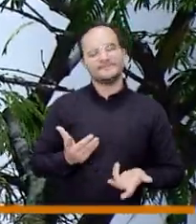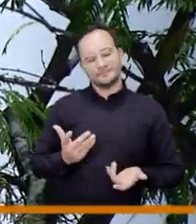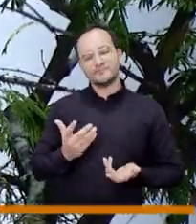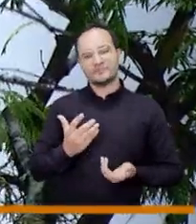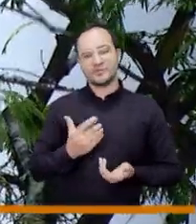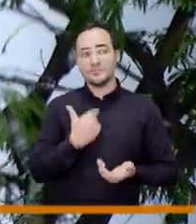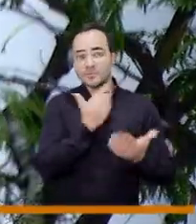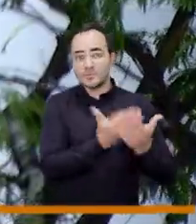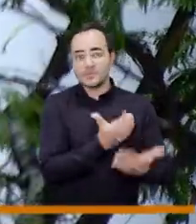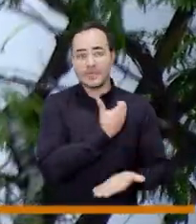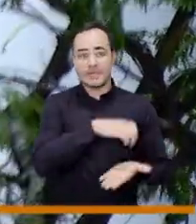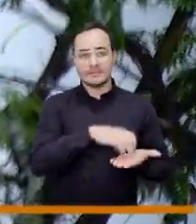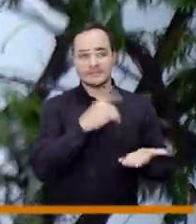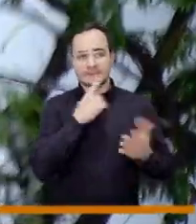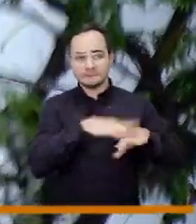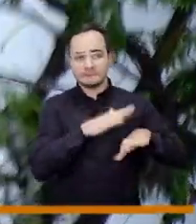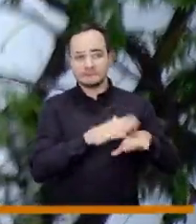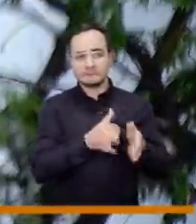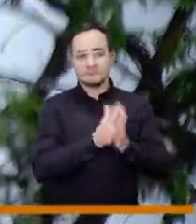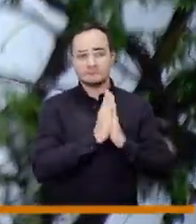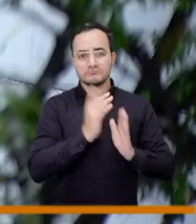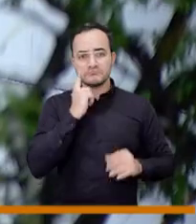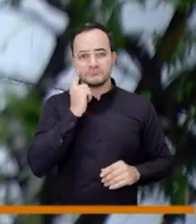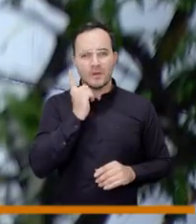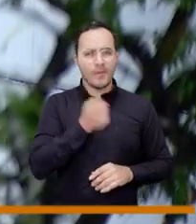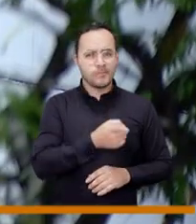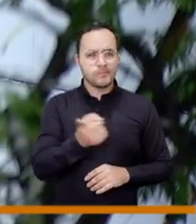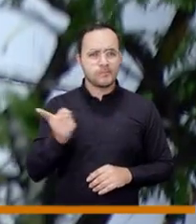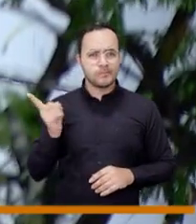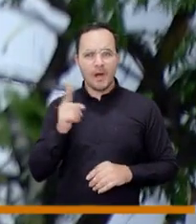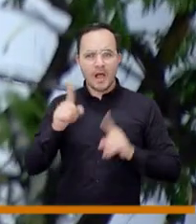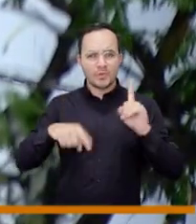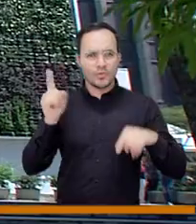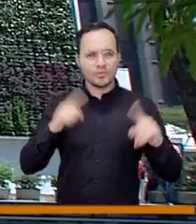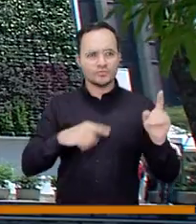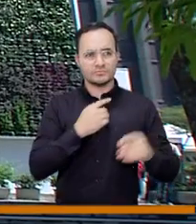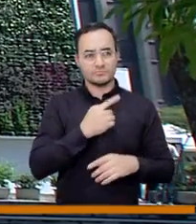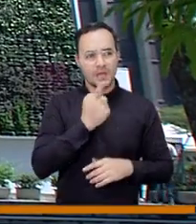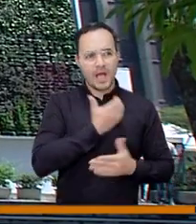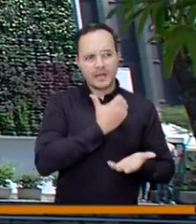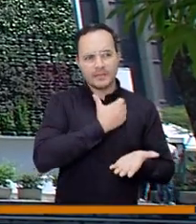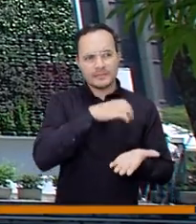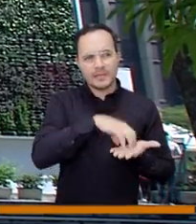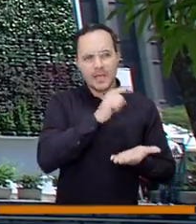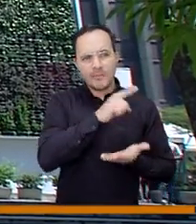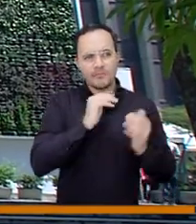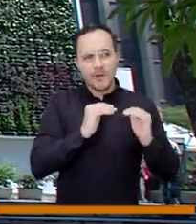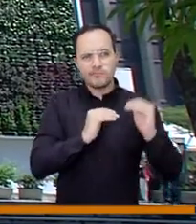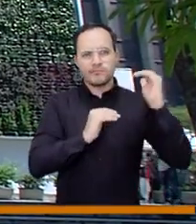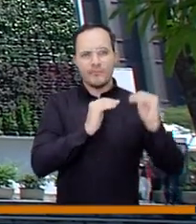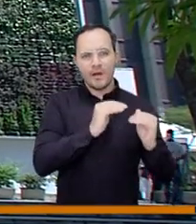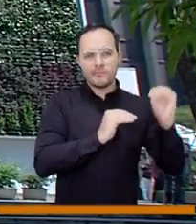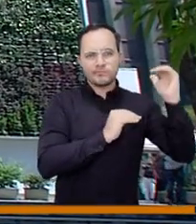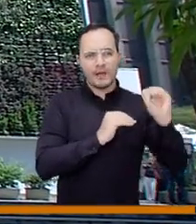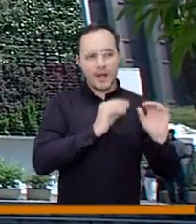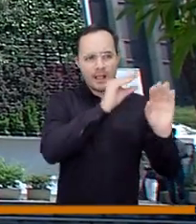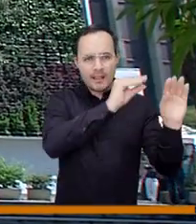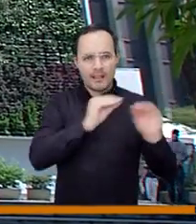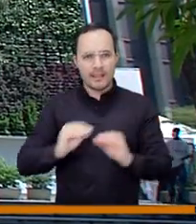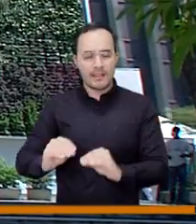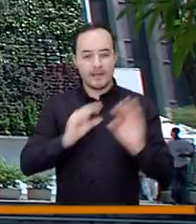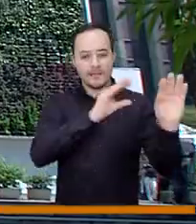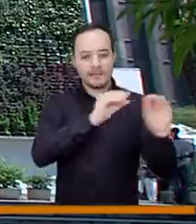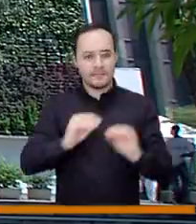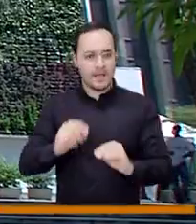la compañera claudia también lo hizo que se mirara los los excedentes de superávit que tuviera la alcaldía de mellín para suplir esos 330